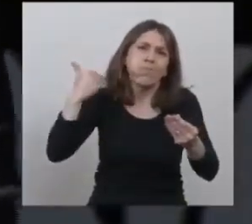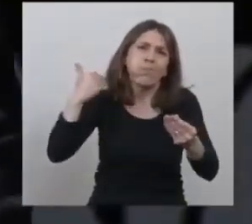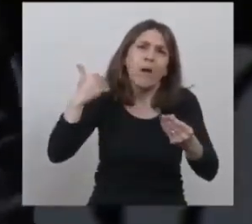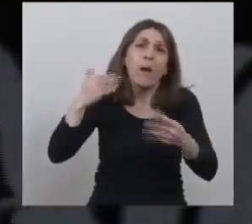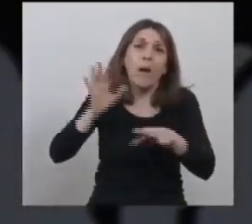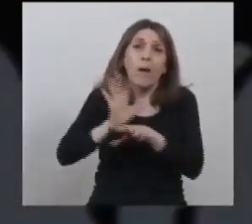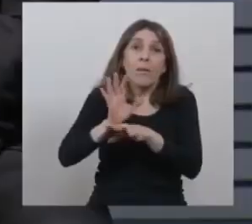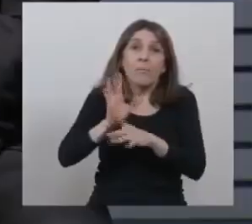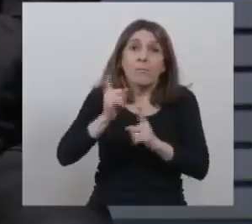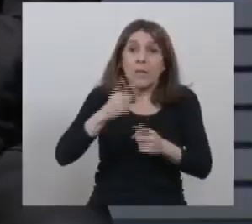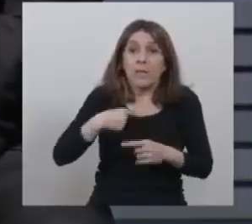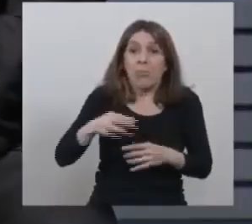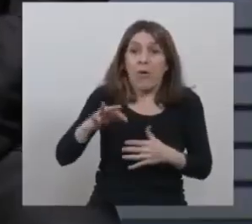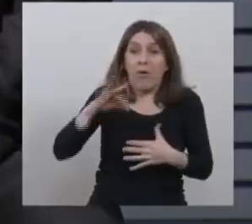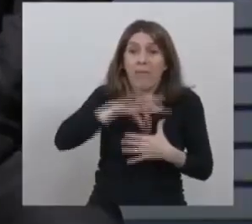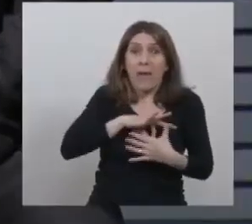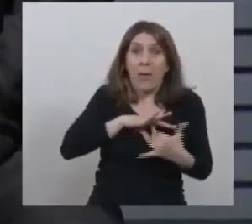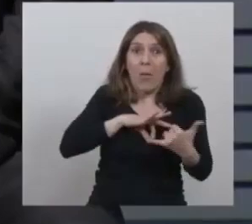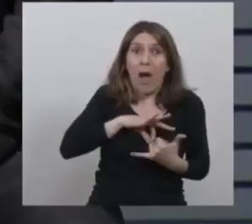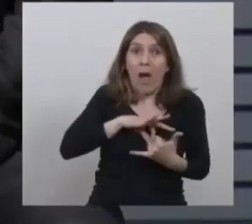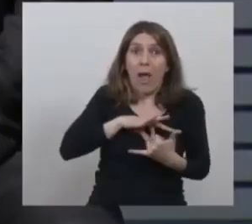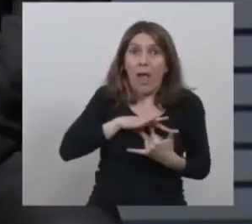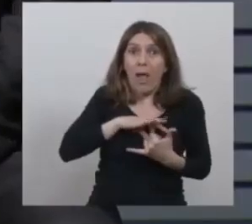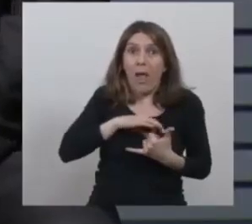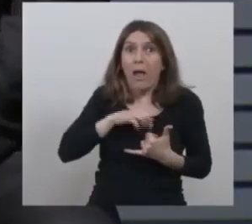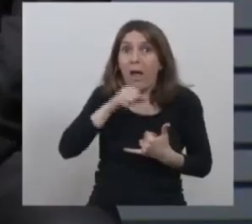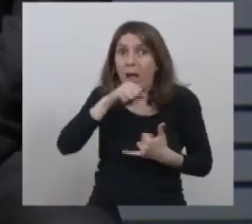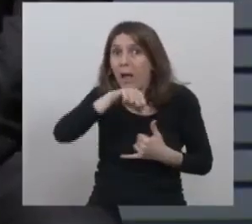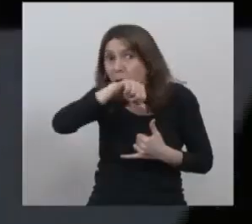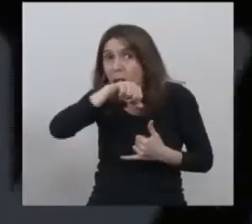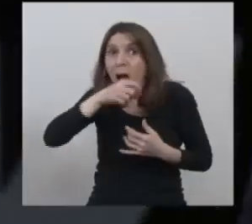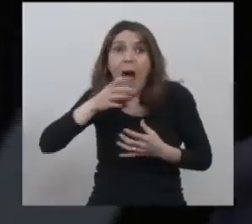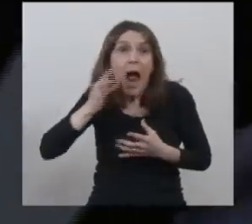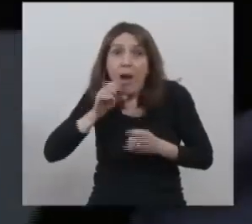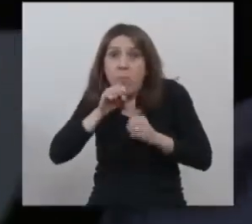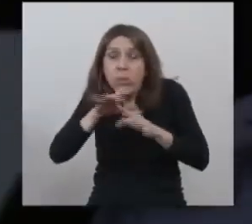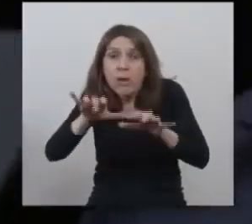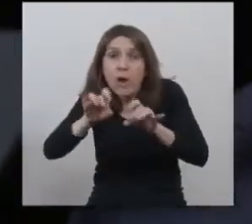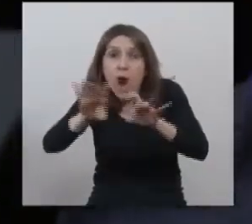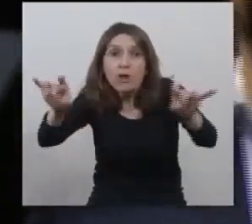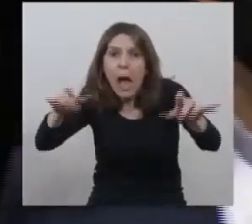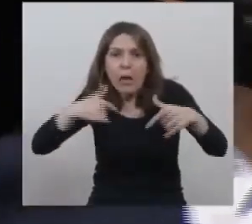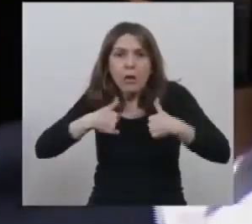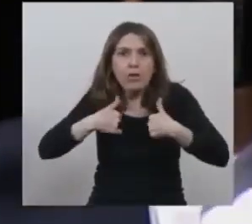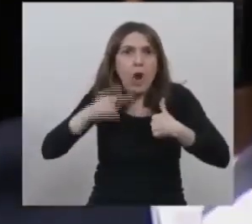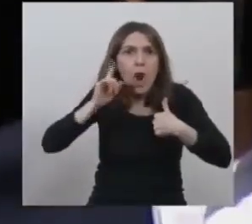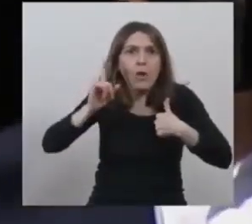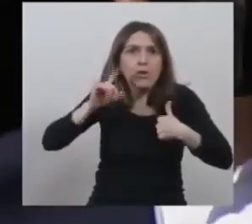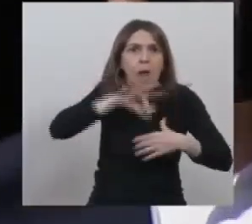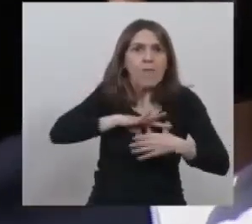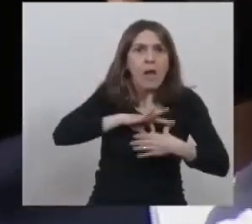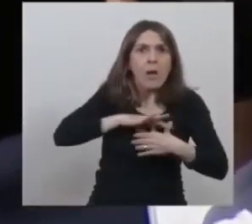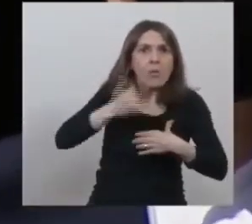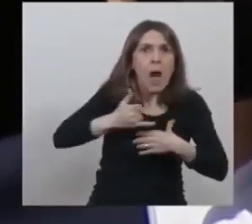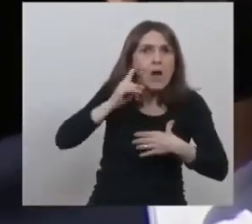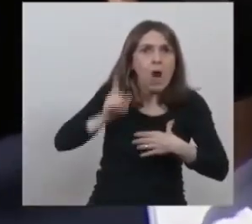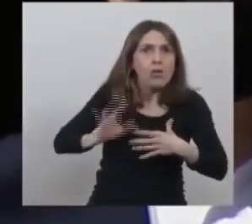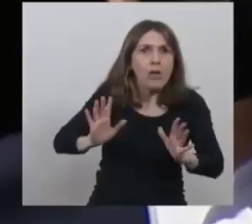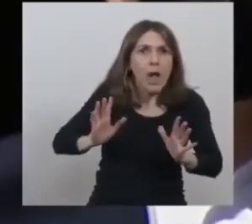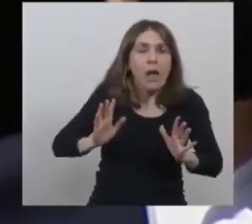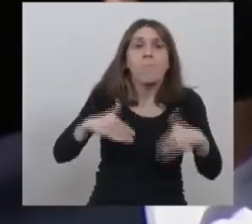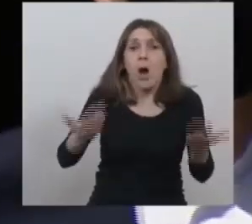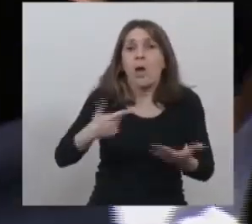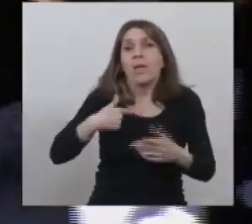se esconde en uno y uno no sabe que lo está transmitiendo por eso mañana querido Omar